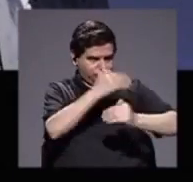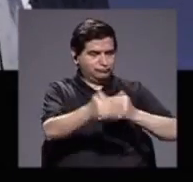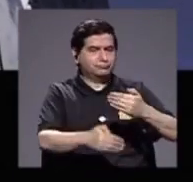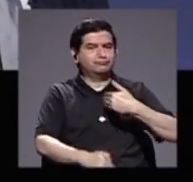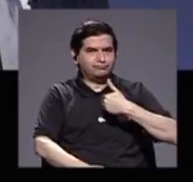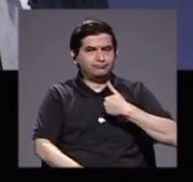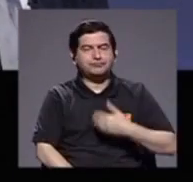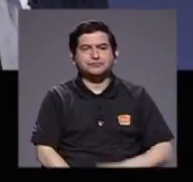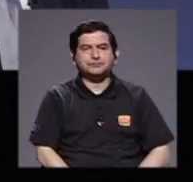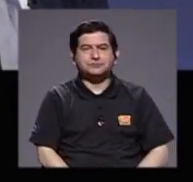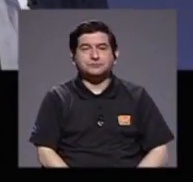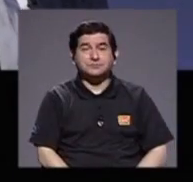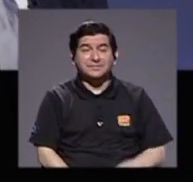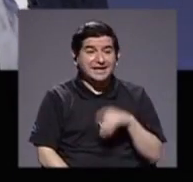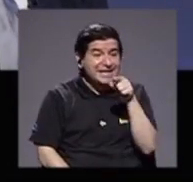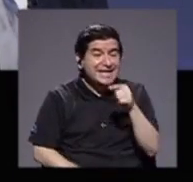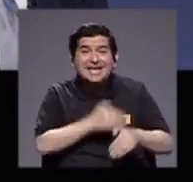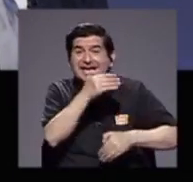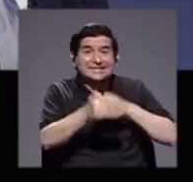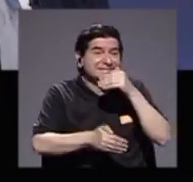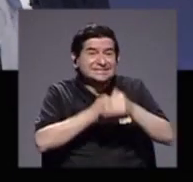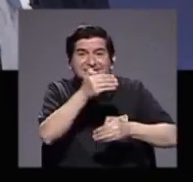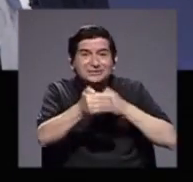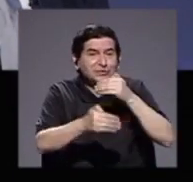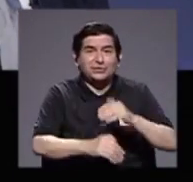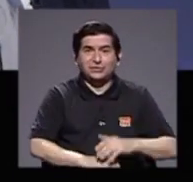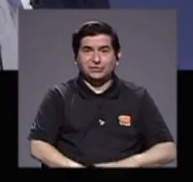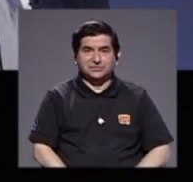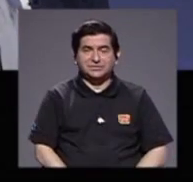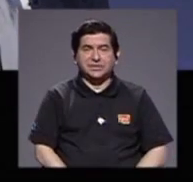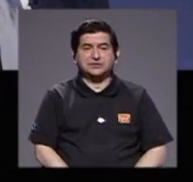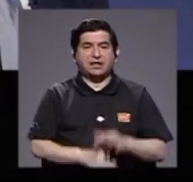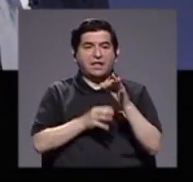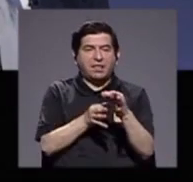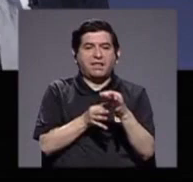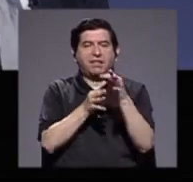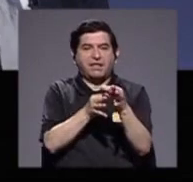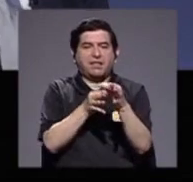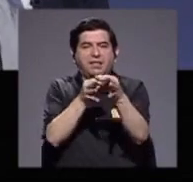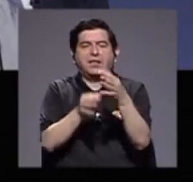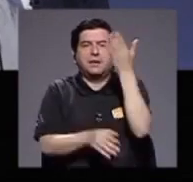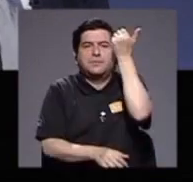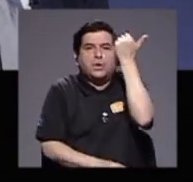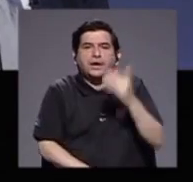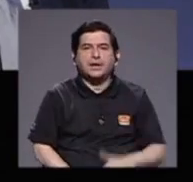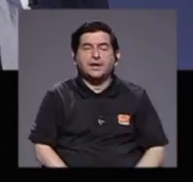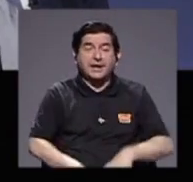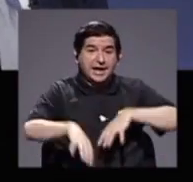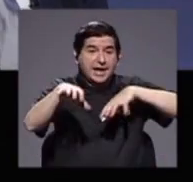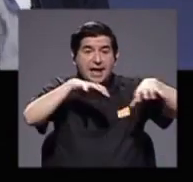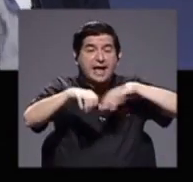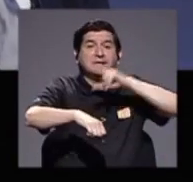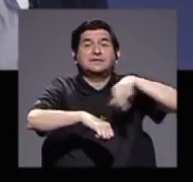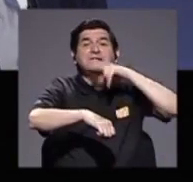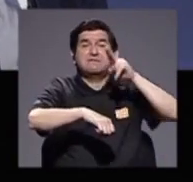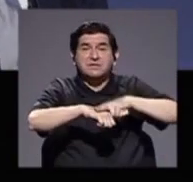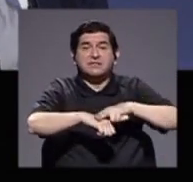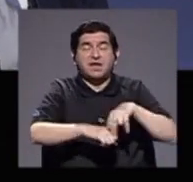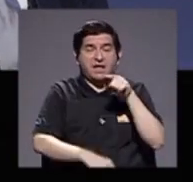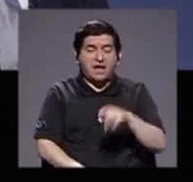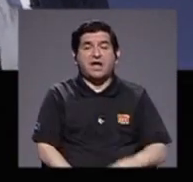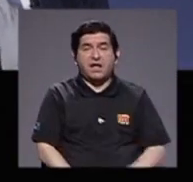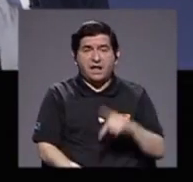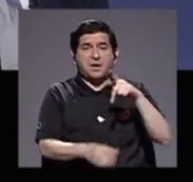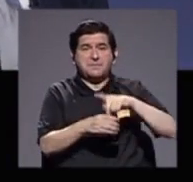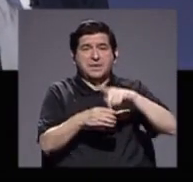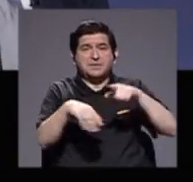y los procesos se están posponiendo porque es una actividad que normalmente es presencial